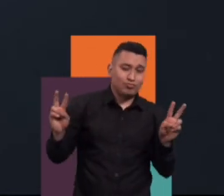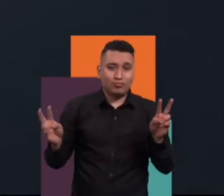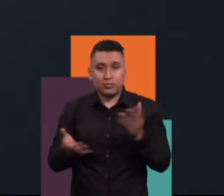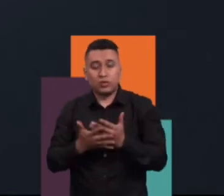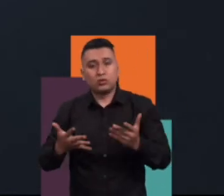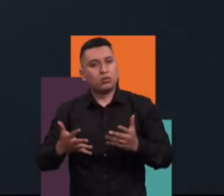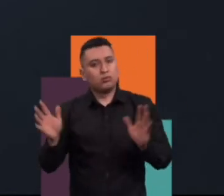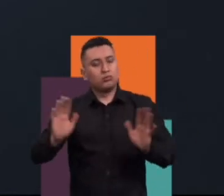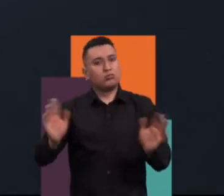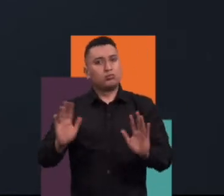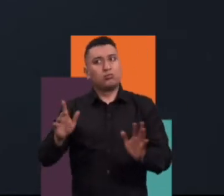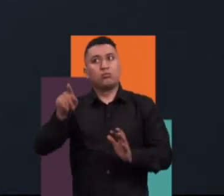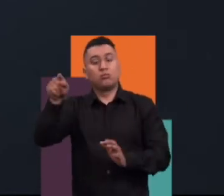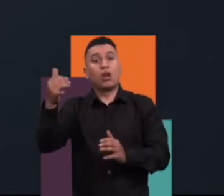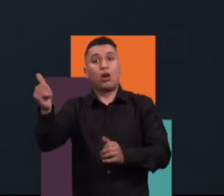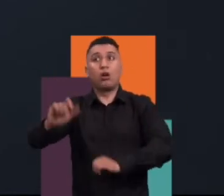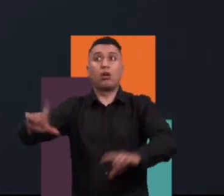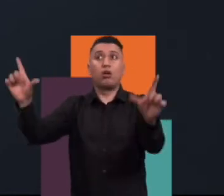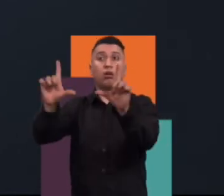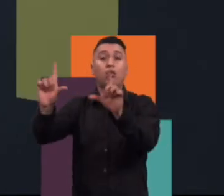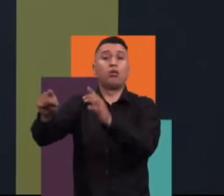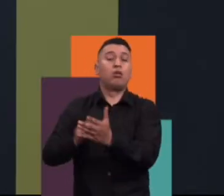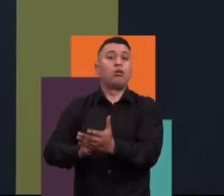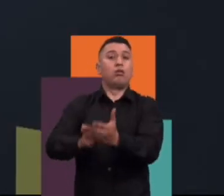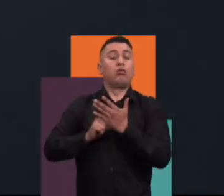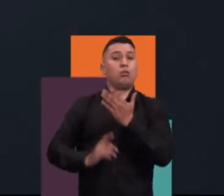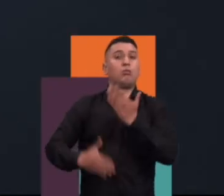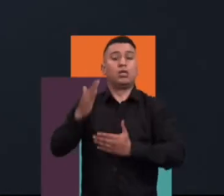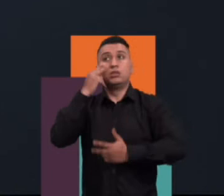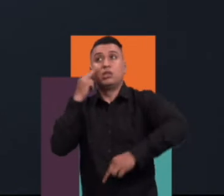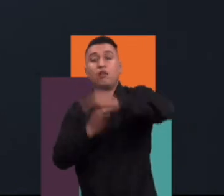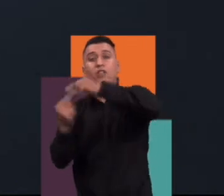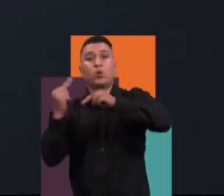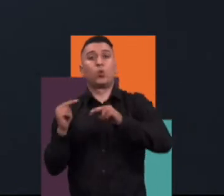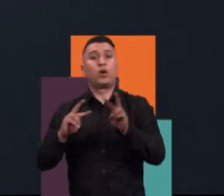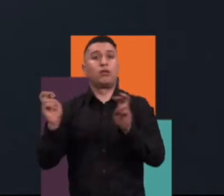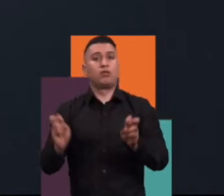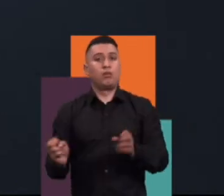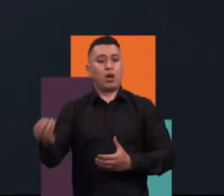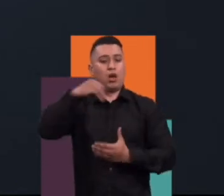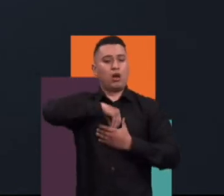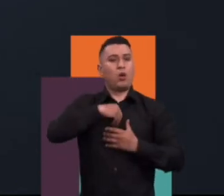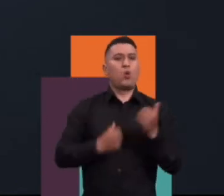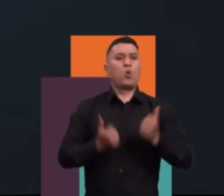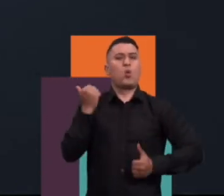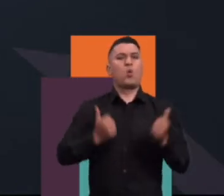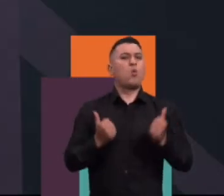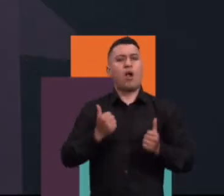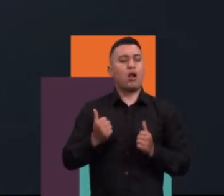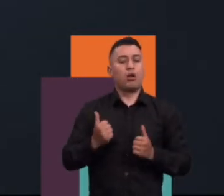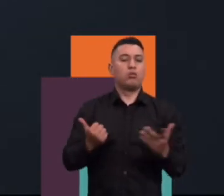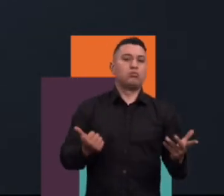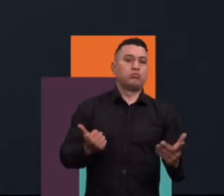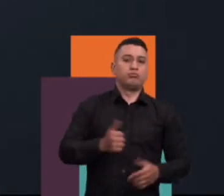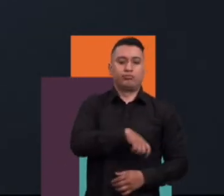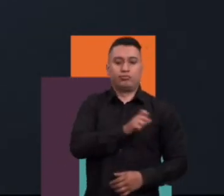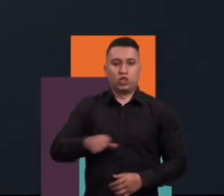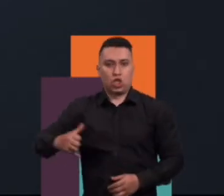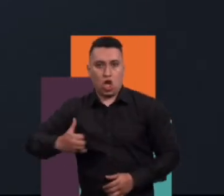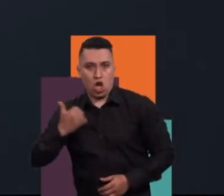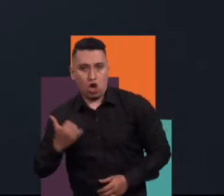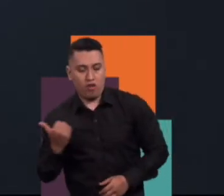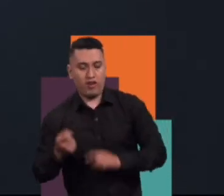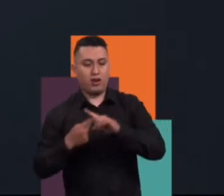pueda consumir este tipo de productos y singularmente productos outdoor, lo sea de la publicidad. Entonces, a una clase media y